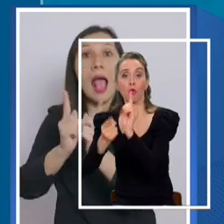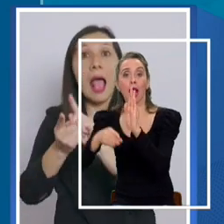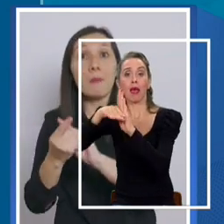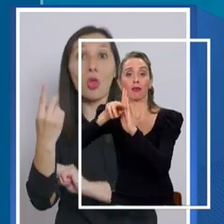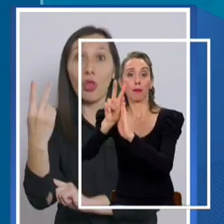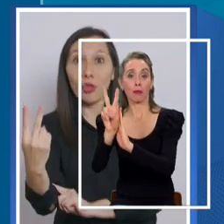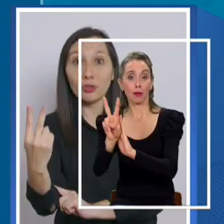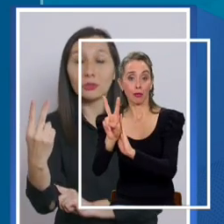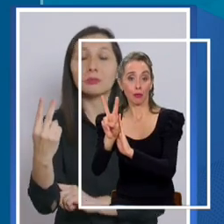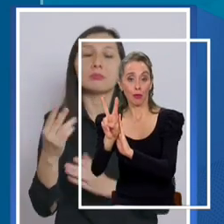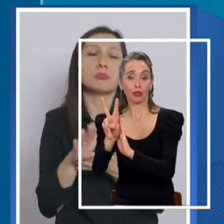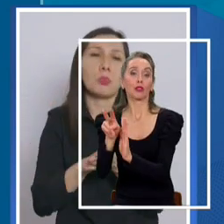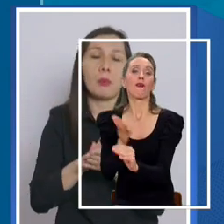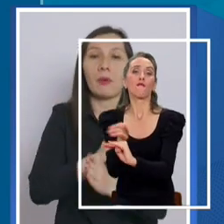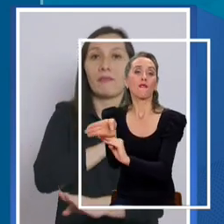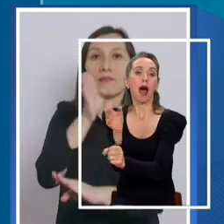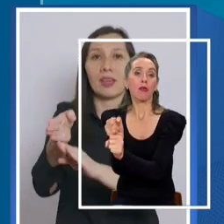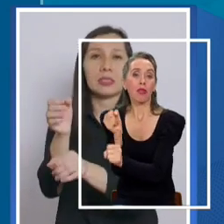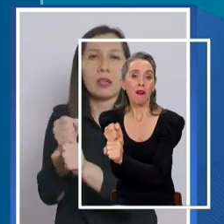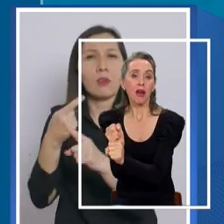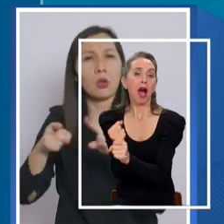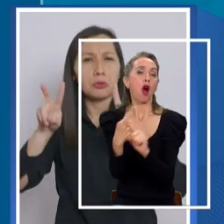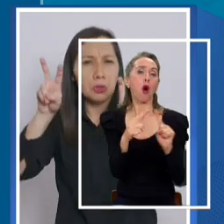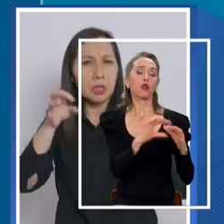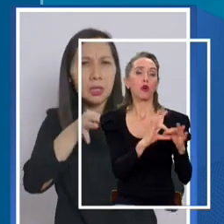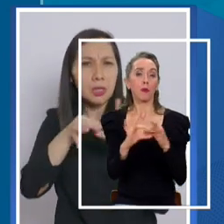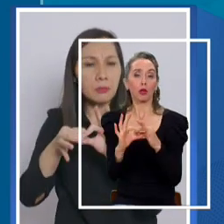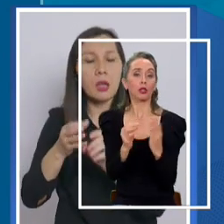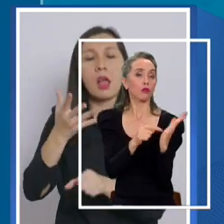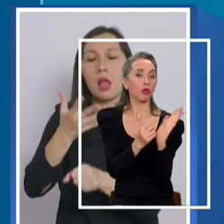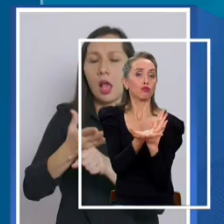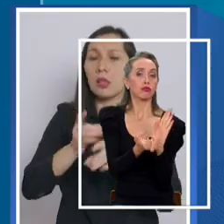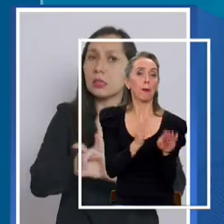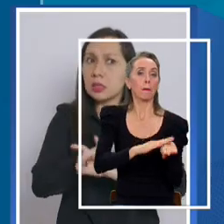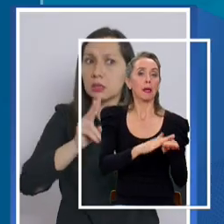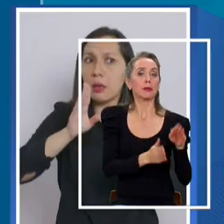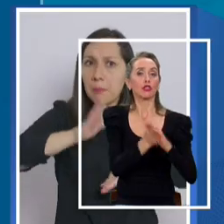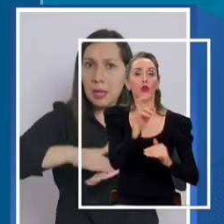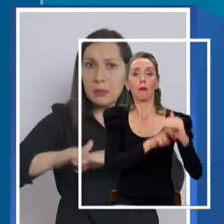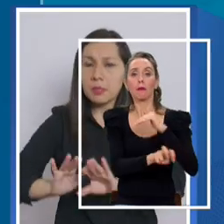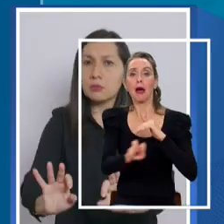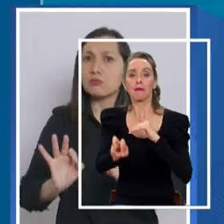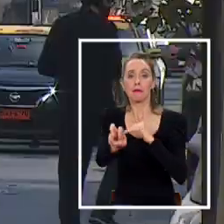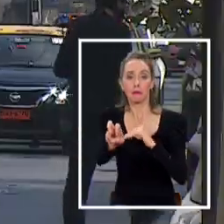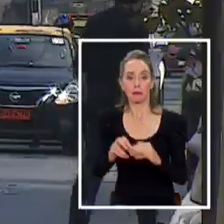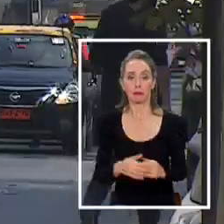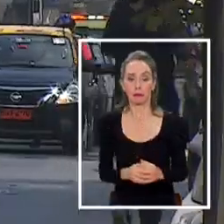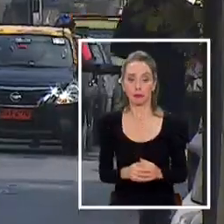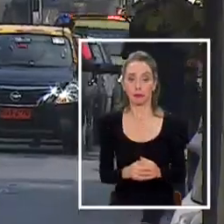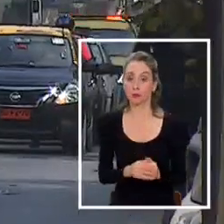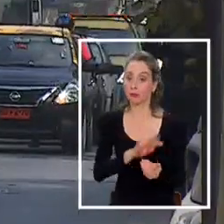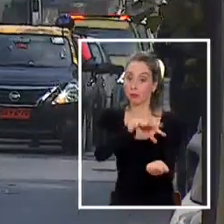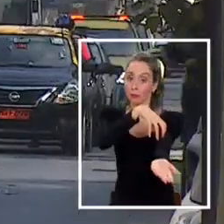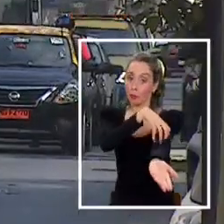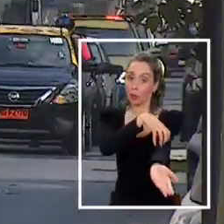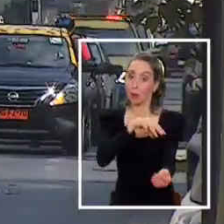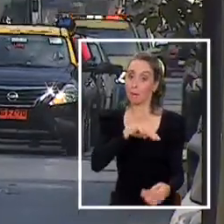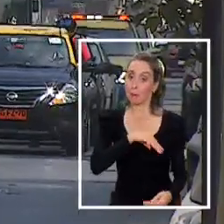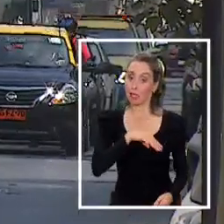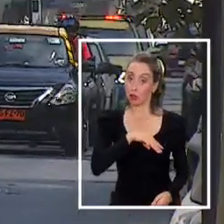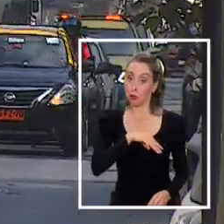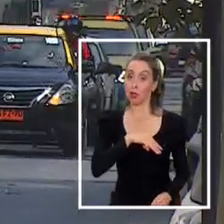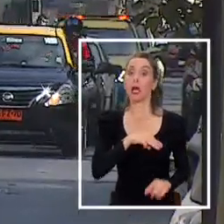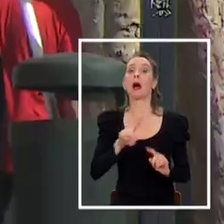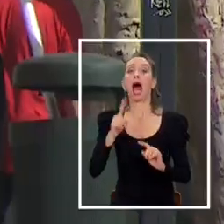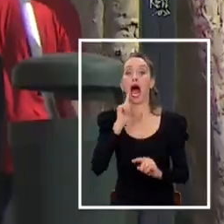transición, ya sea por trabajo u otros motivos, cuenten con los permisos de desplazamiento correspondientes. Y es en la región metropolitana otras